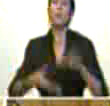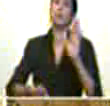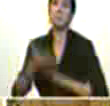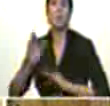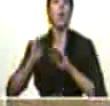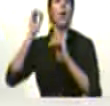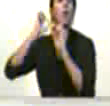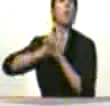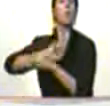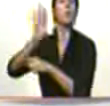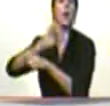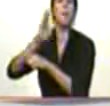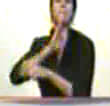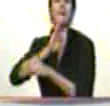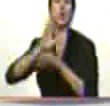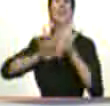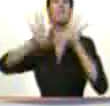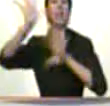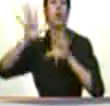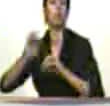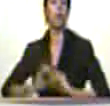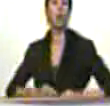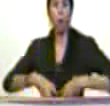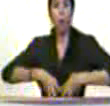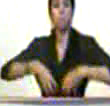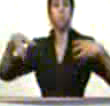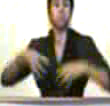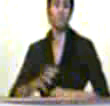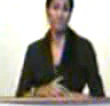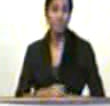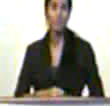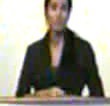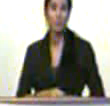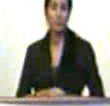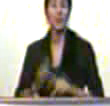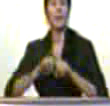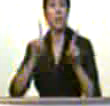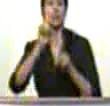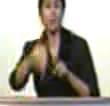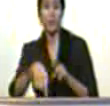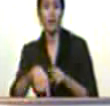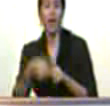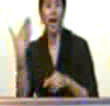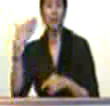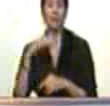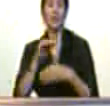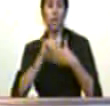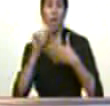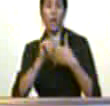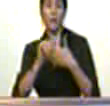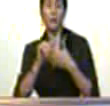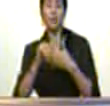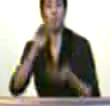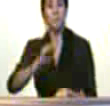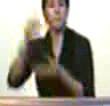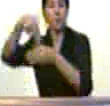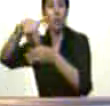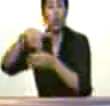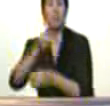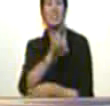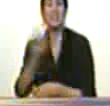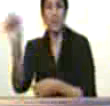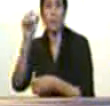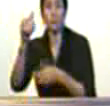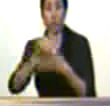permitió sin lugar a duda mantener una elevada inversión social que ha sido piedad fundamental de la